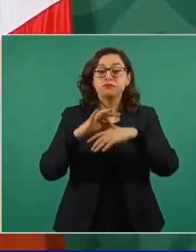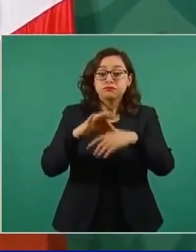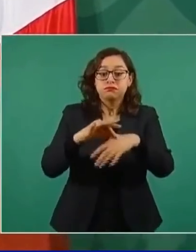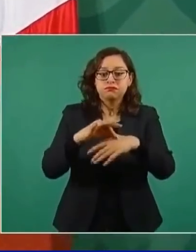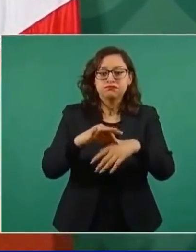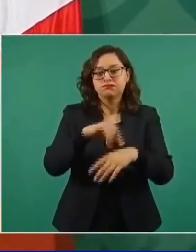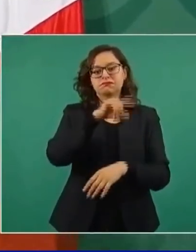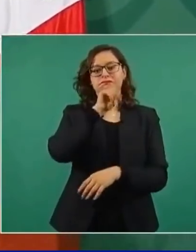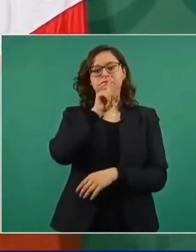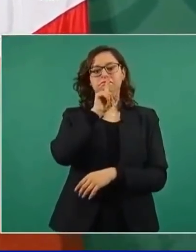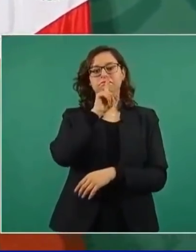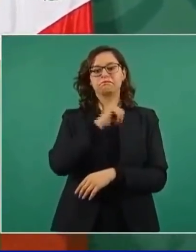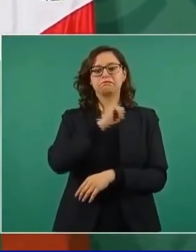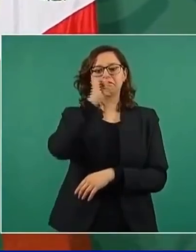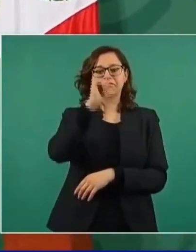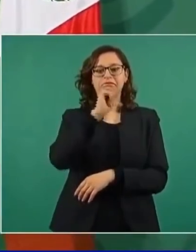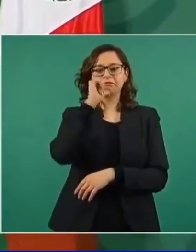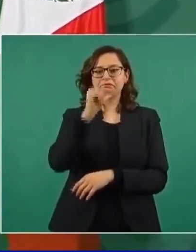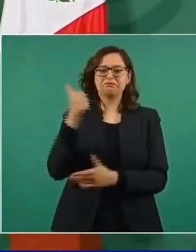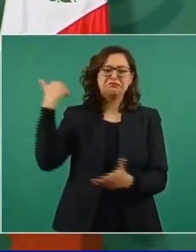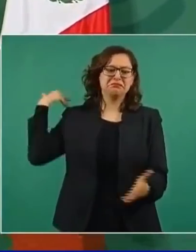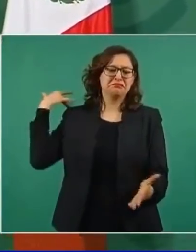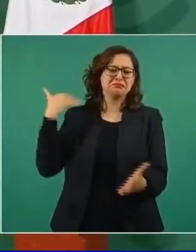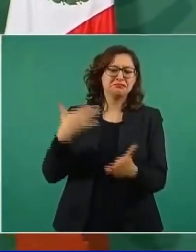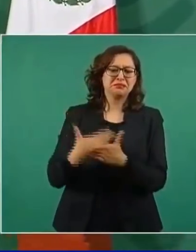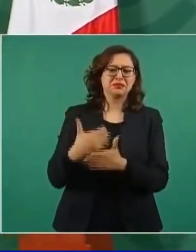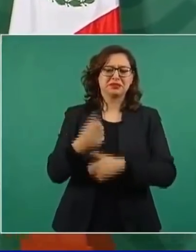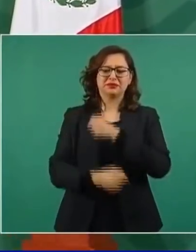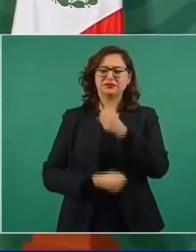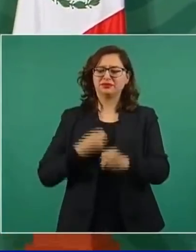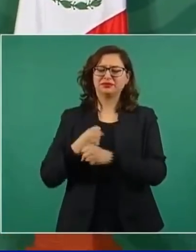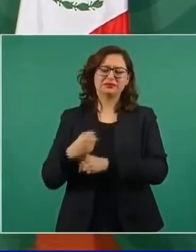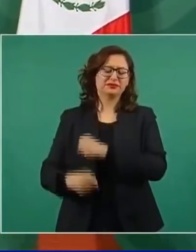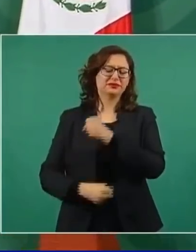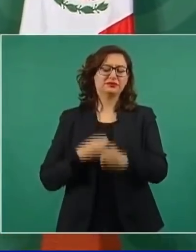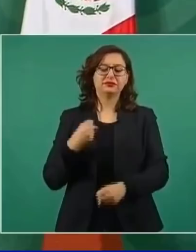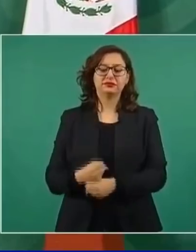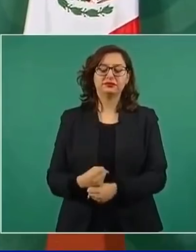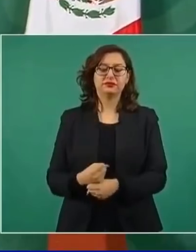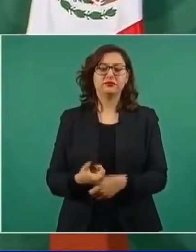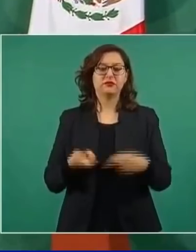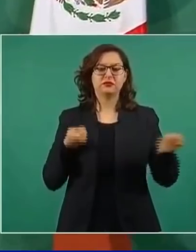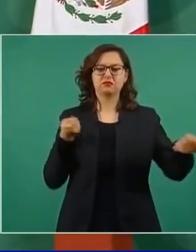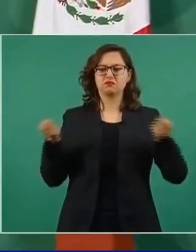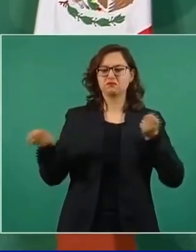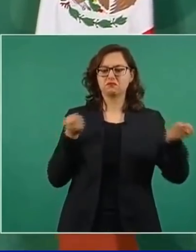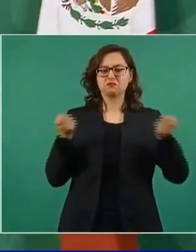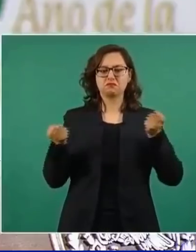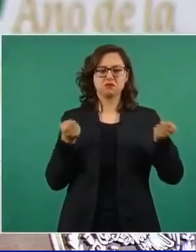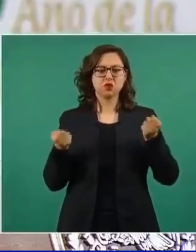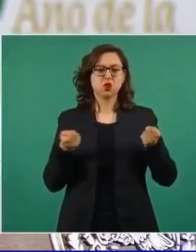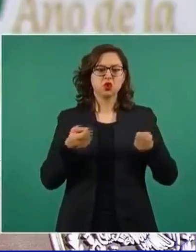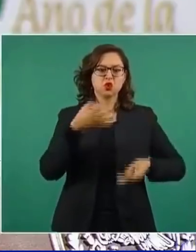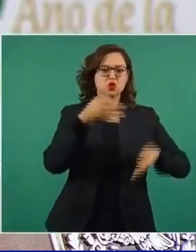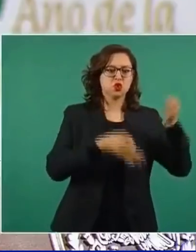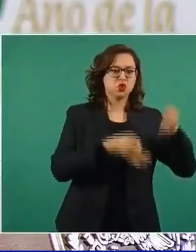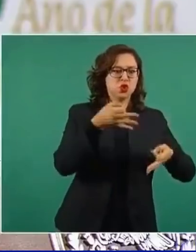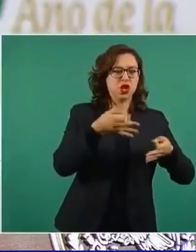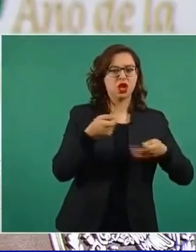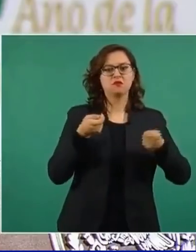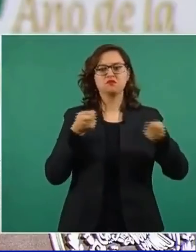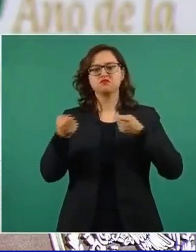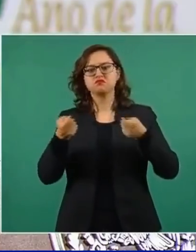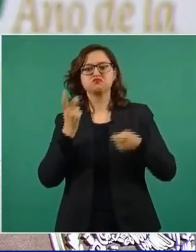El que mandaba y tenía subordinado al Poder Judicial y al Poder Legislativo era el presidente.